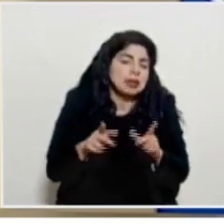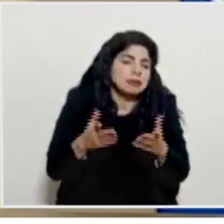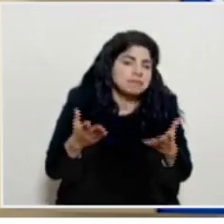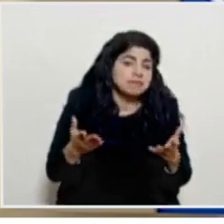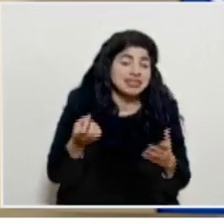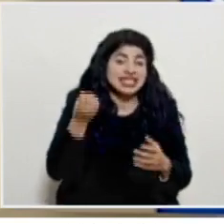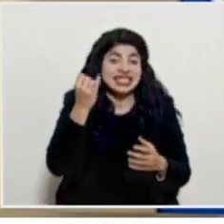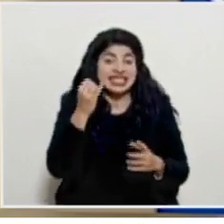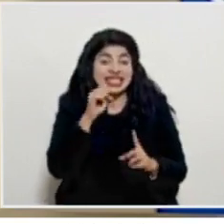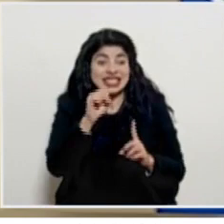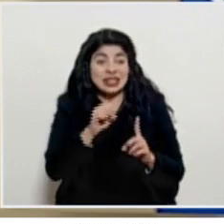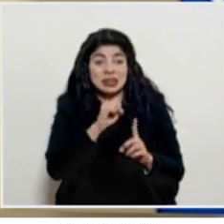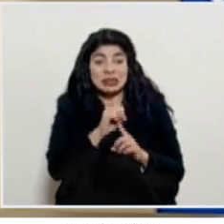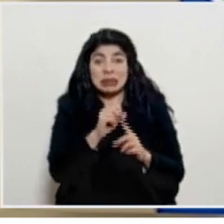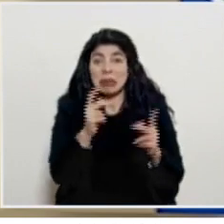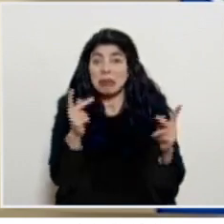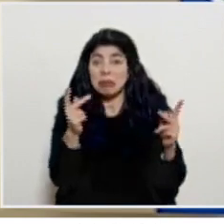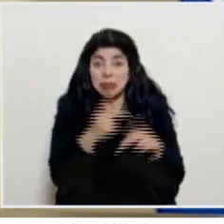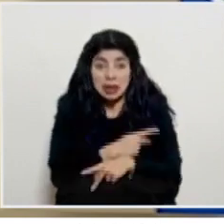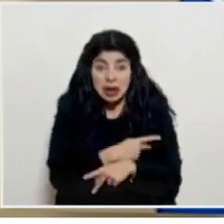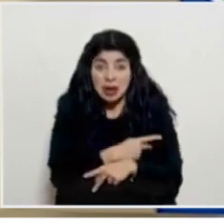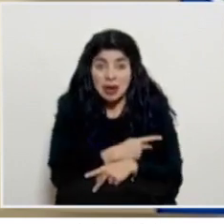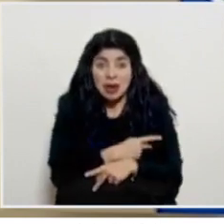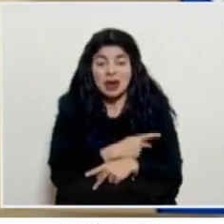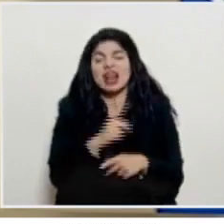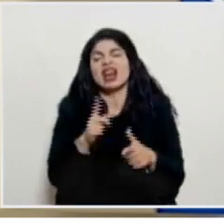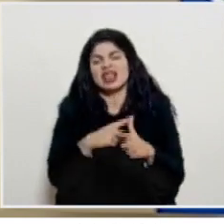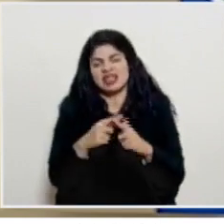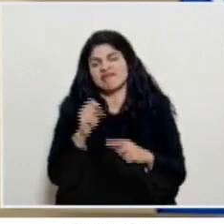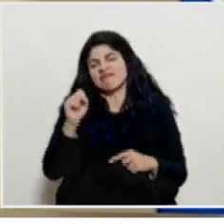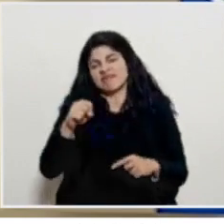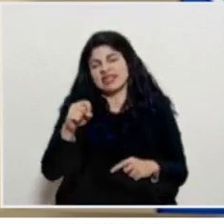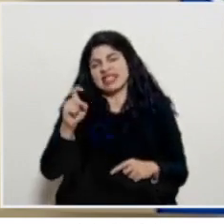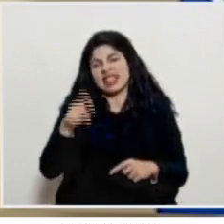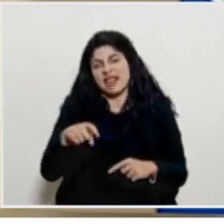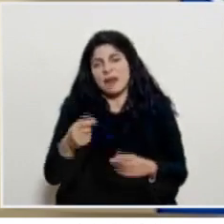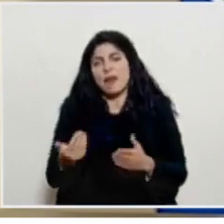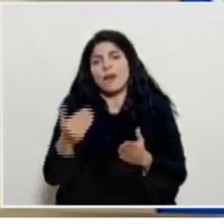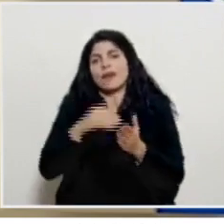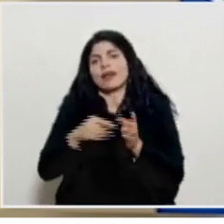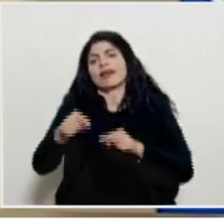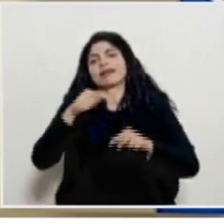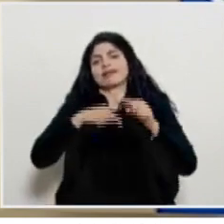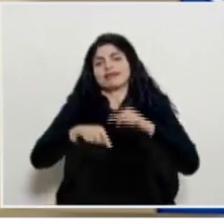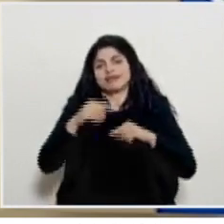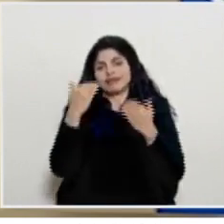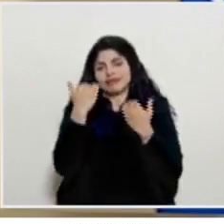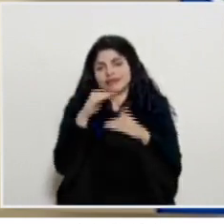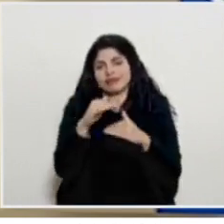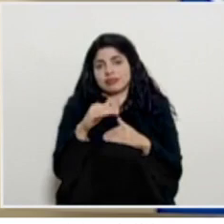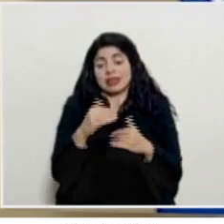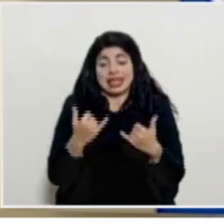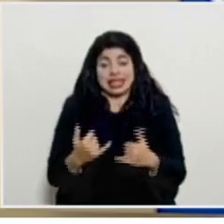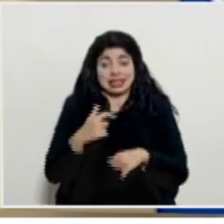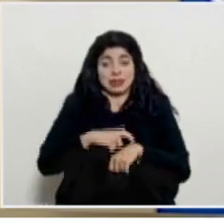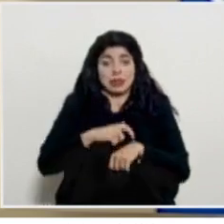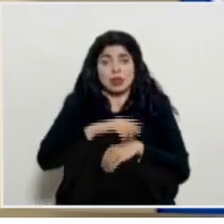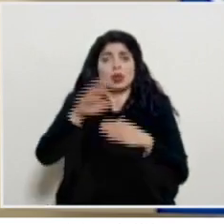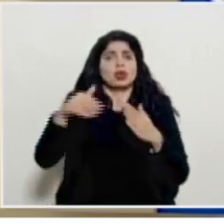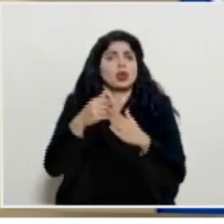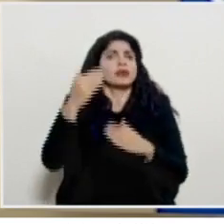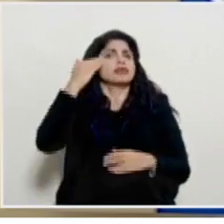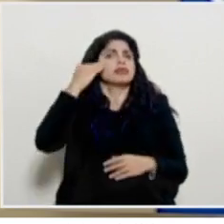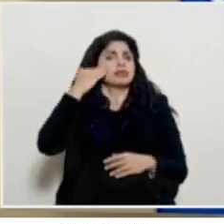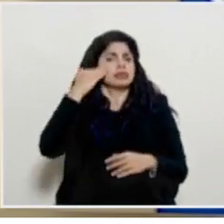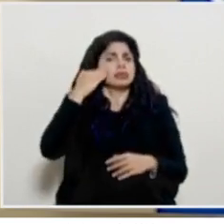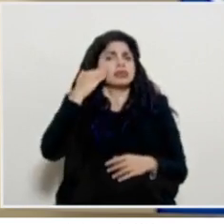si el escenario empeora pues tendremos que lamentablemente pues volver a restricciones que insisto en este momento yo creo que todos estamos conscientes